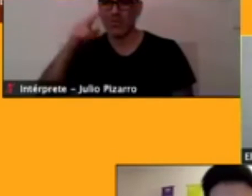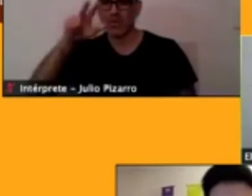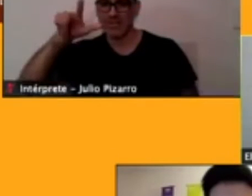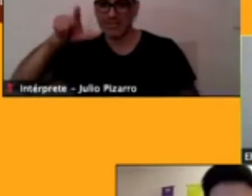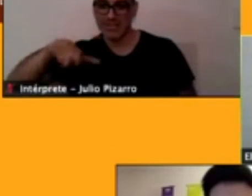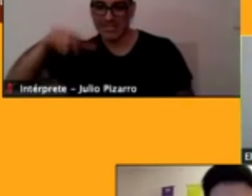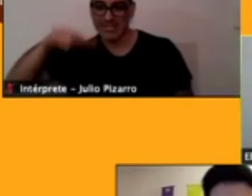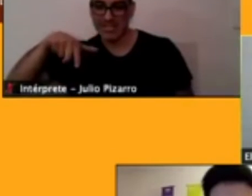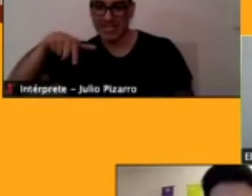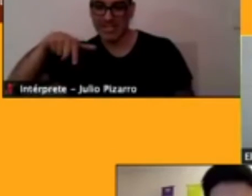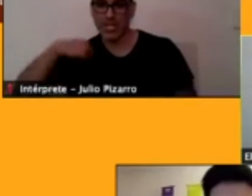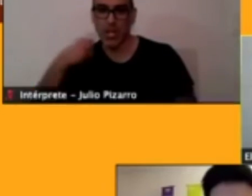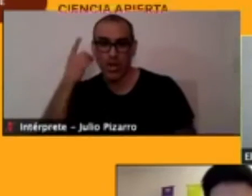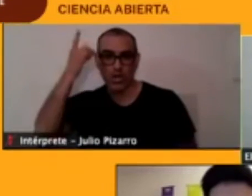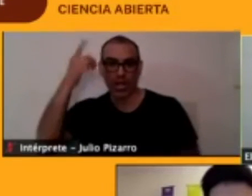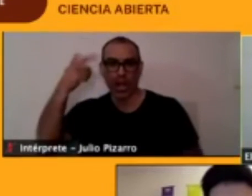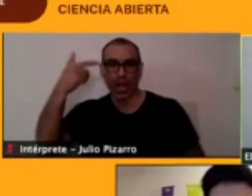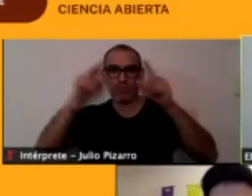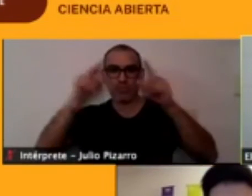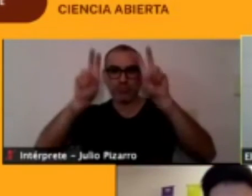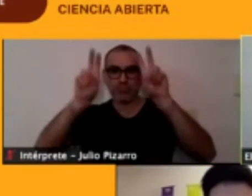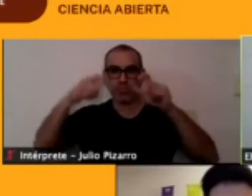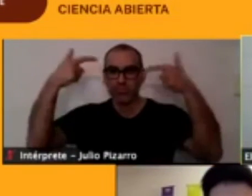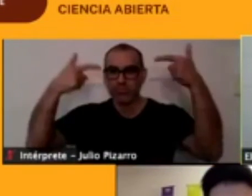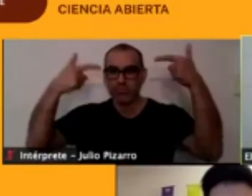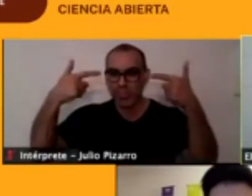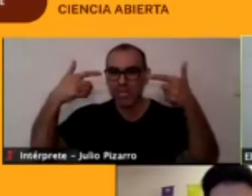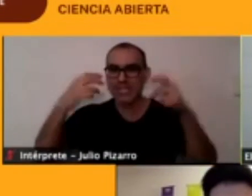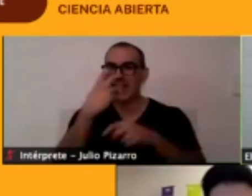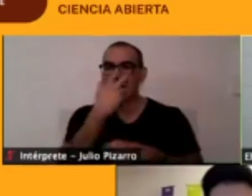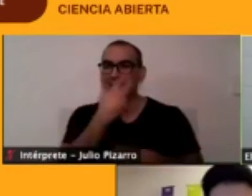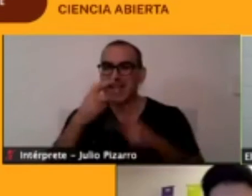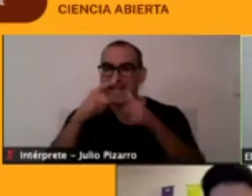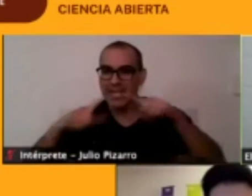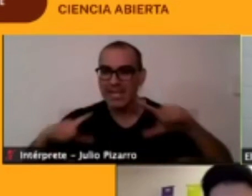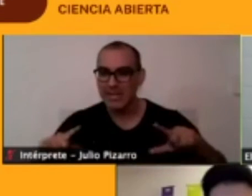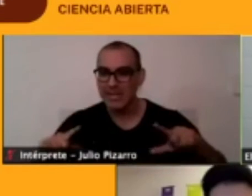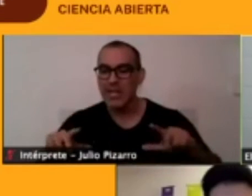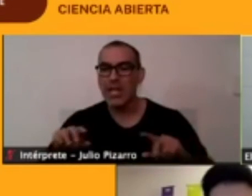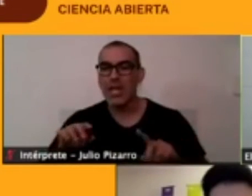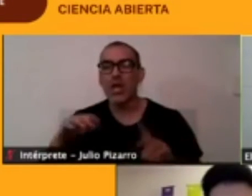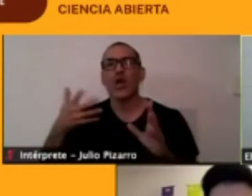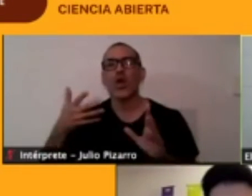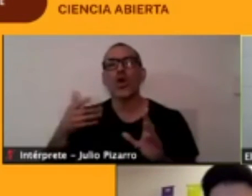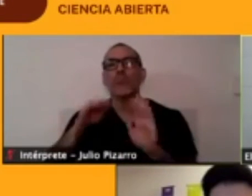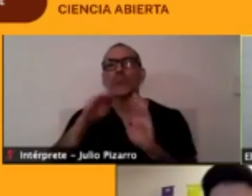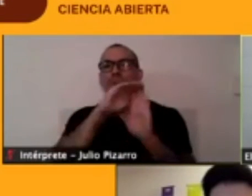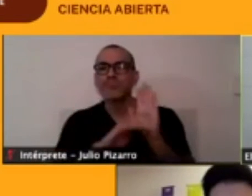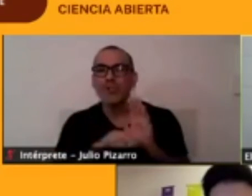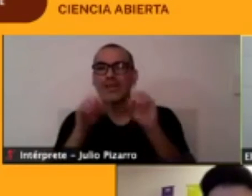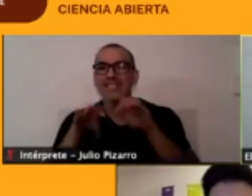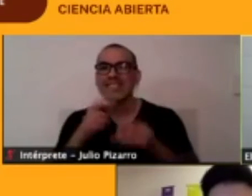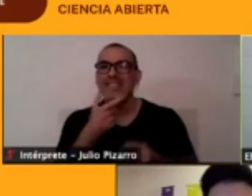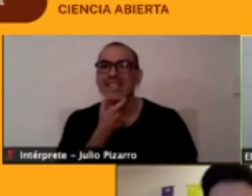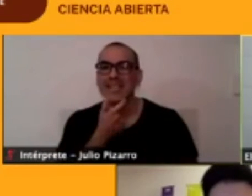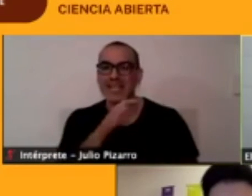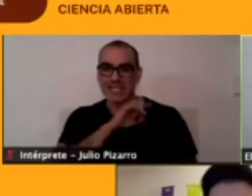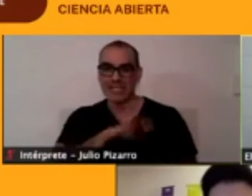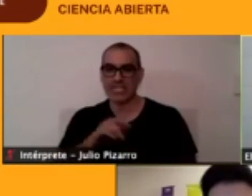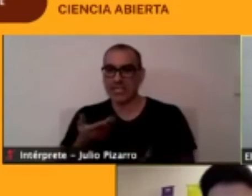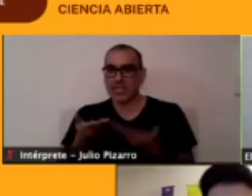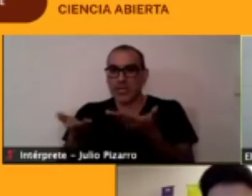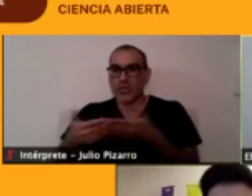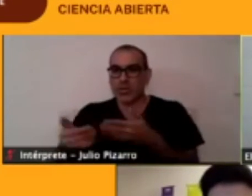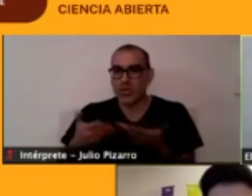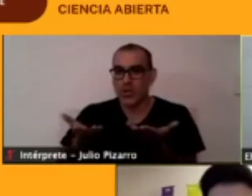política lingüística en Chile, la política de enseñanza en inglés en Chile. Y mientras realizaba ese